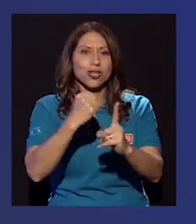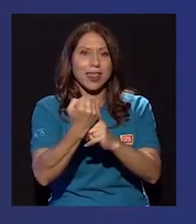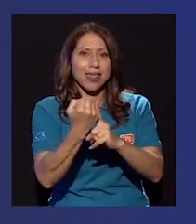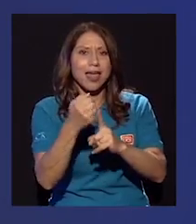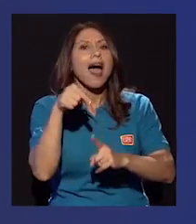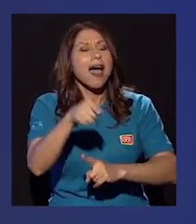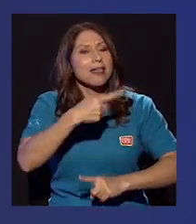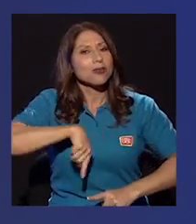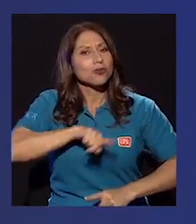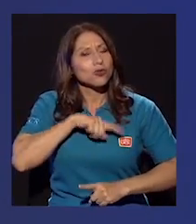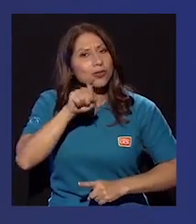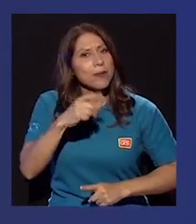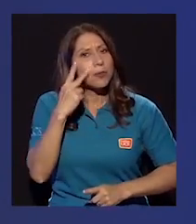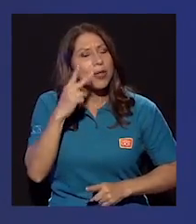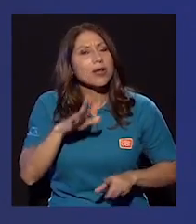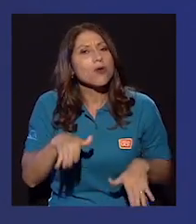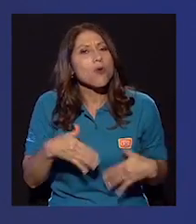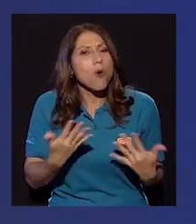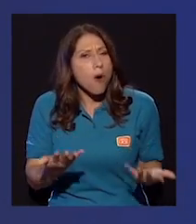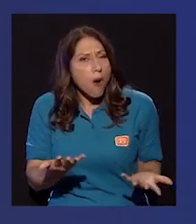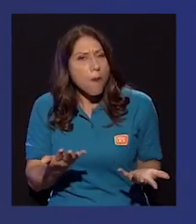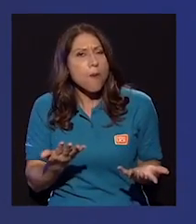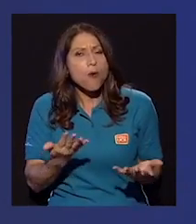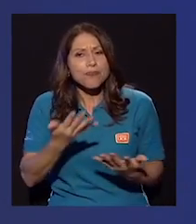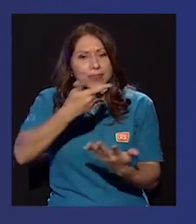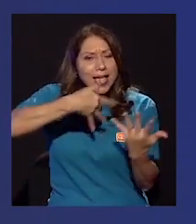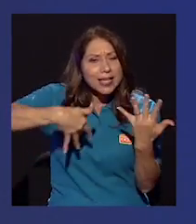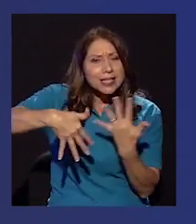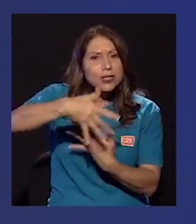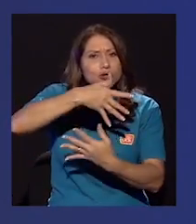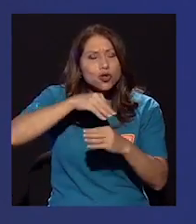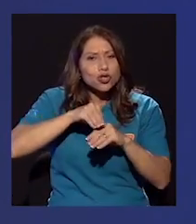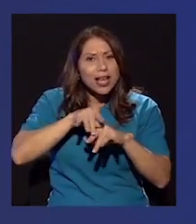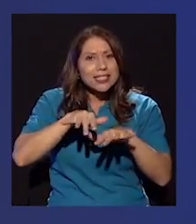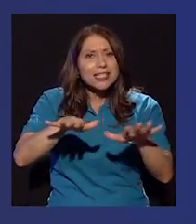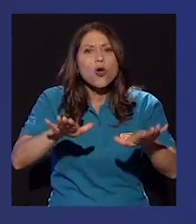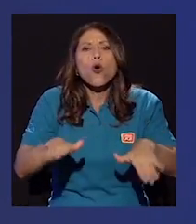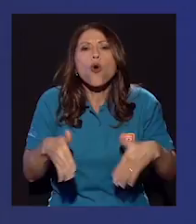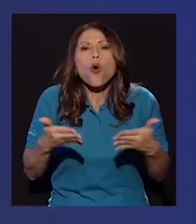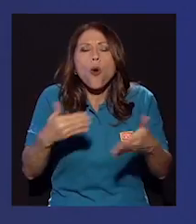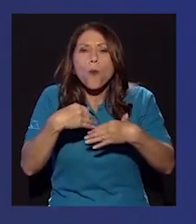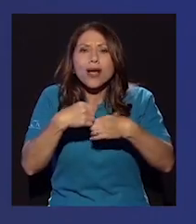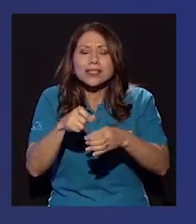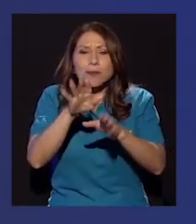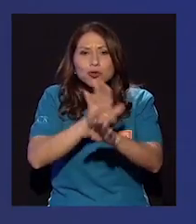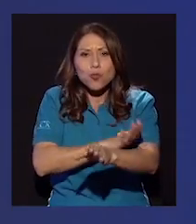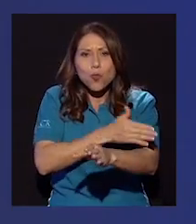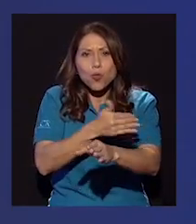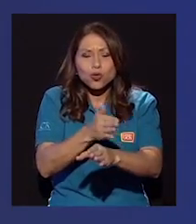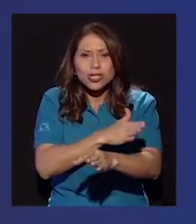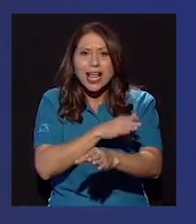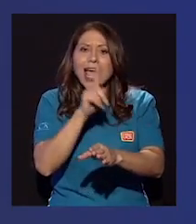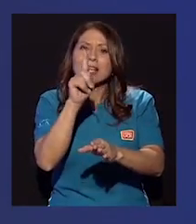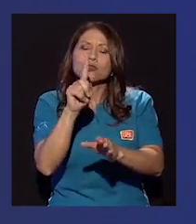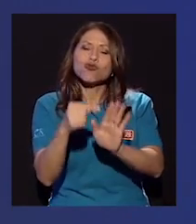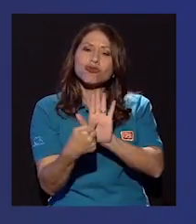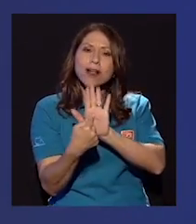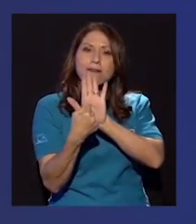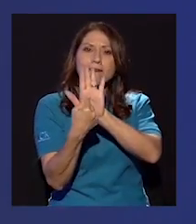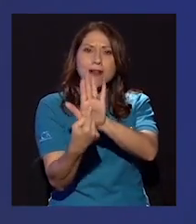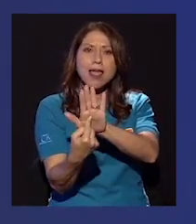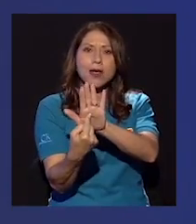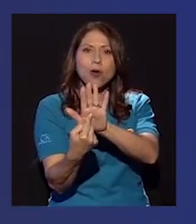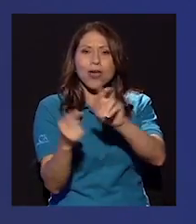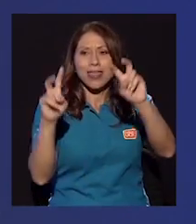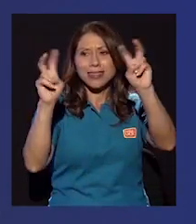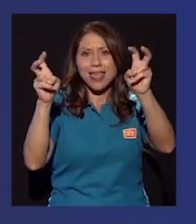partir de ahí que debemos de ver cómo de algún modo esa socialización de cómo hacemos música es un fiel reflejo de temas